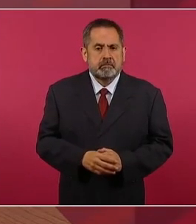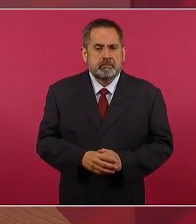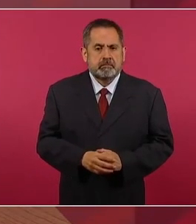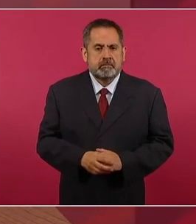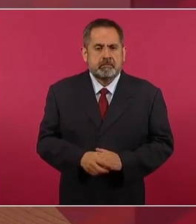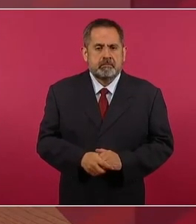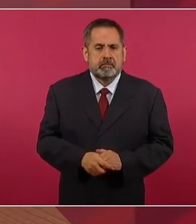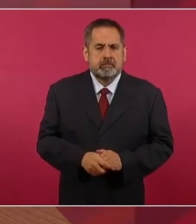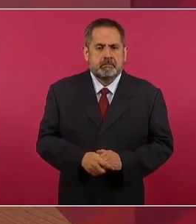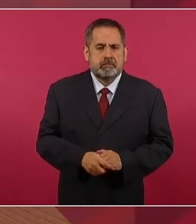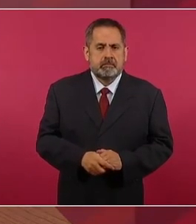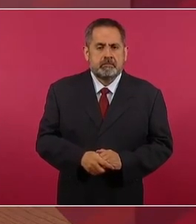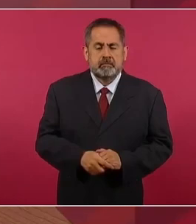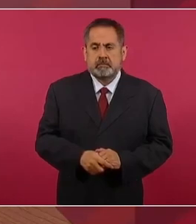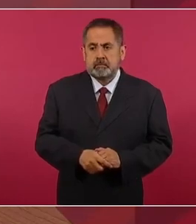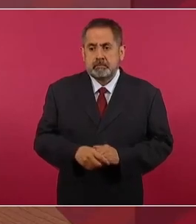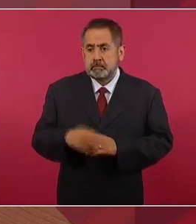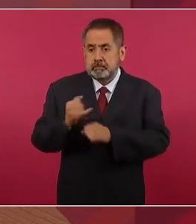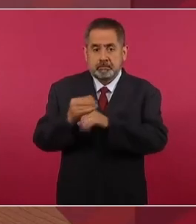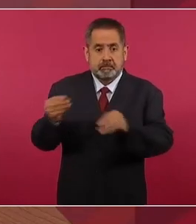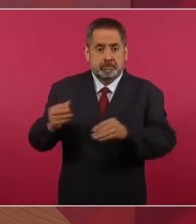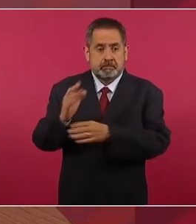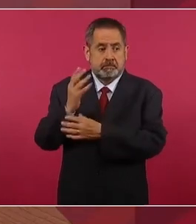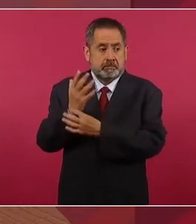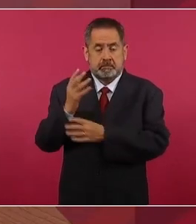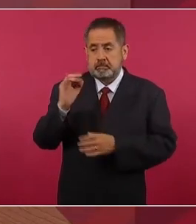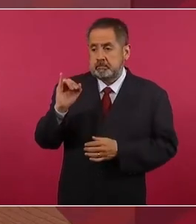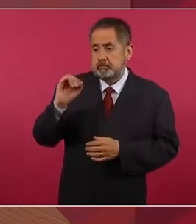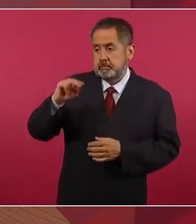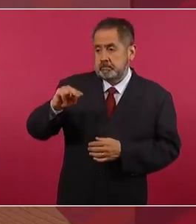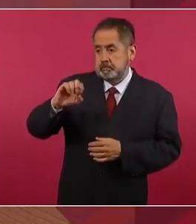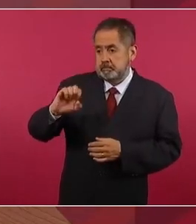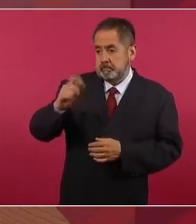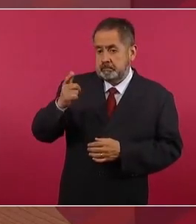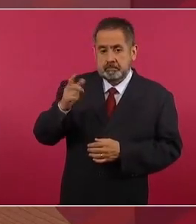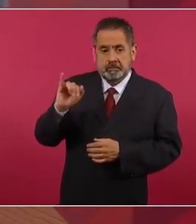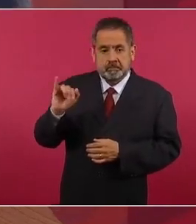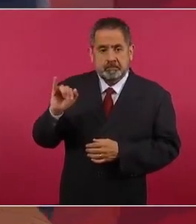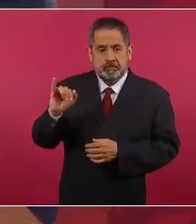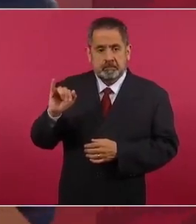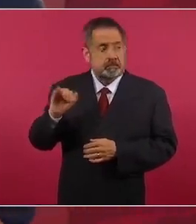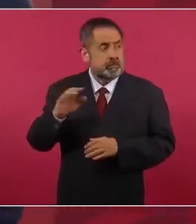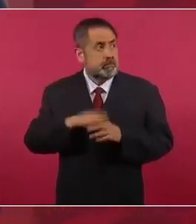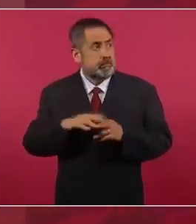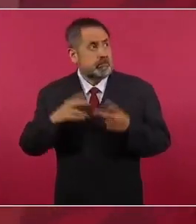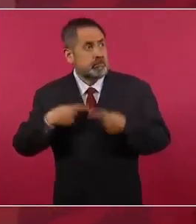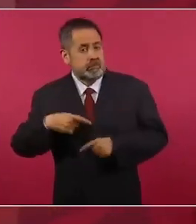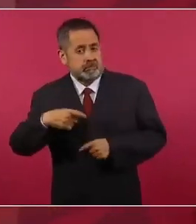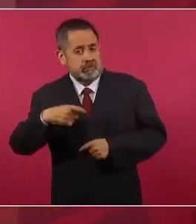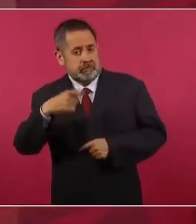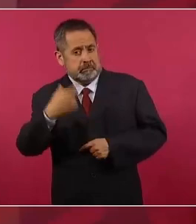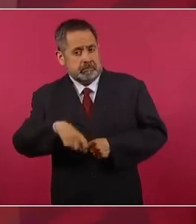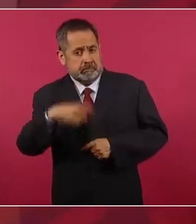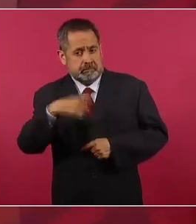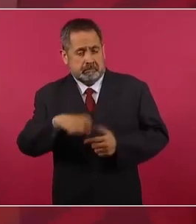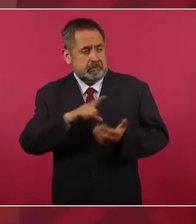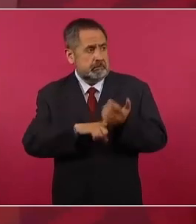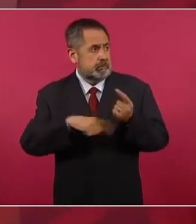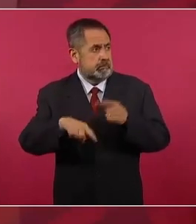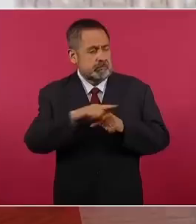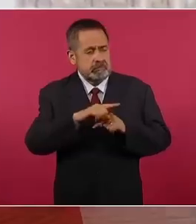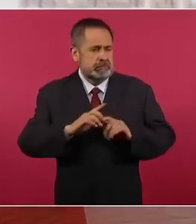de acuerdo a la información del INEGI los más ricos en promedio